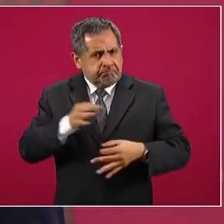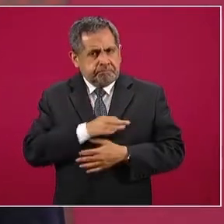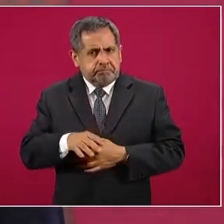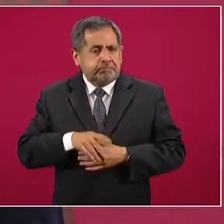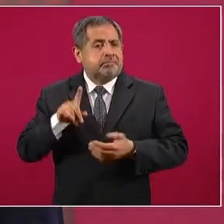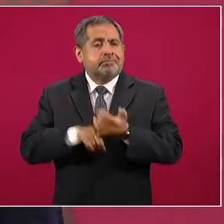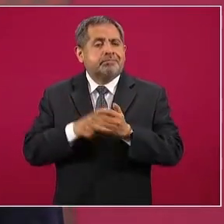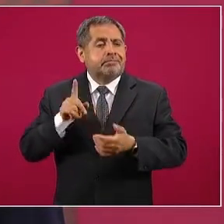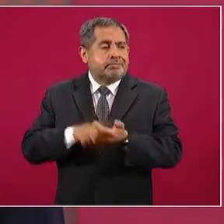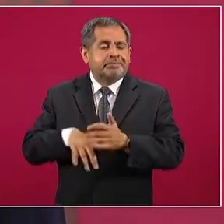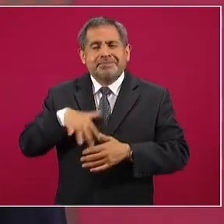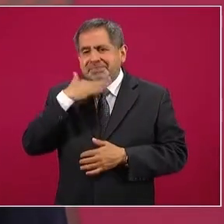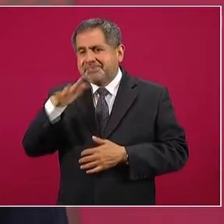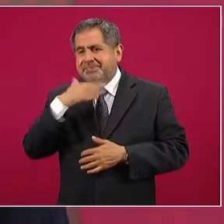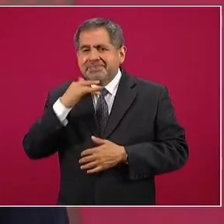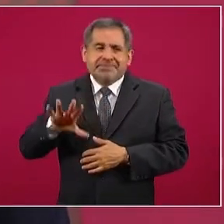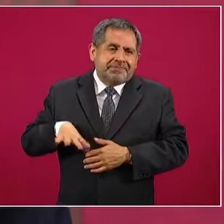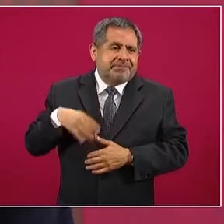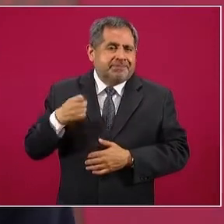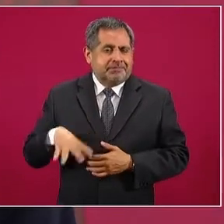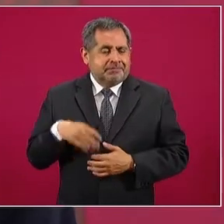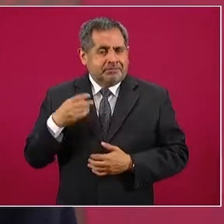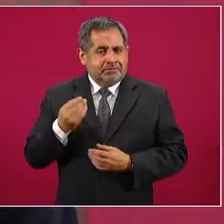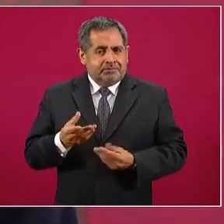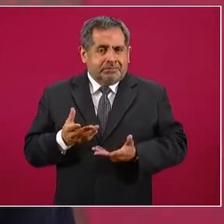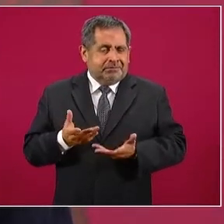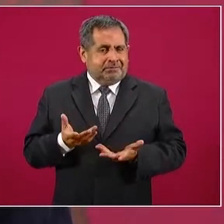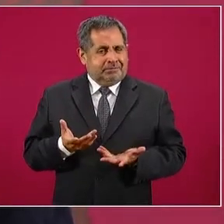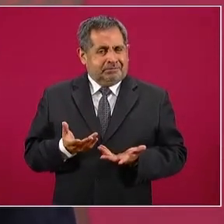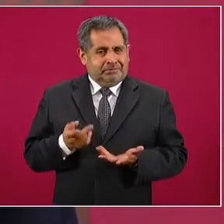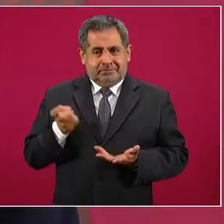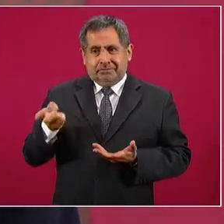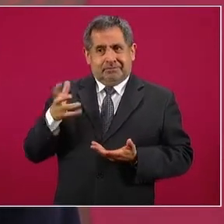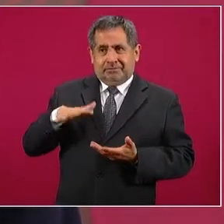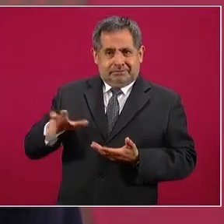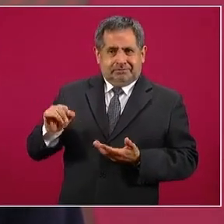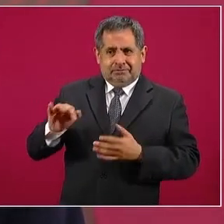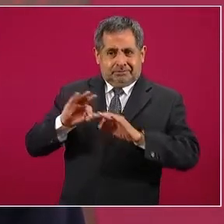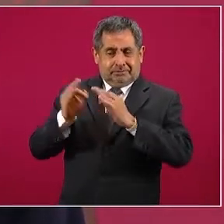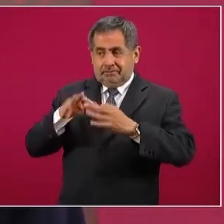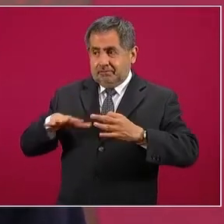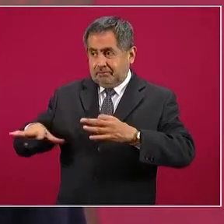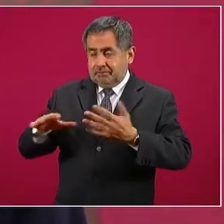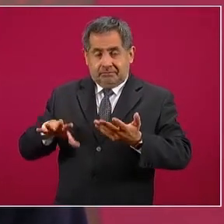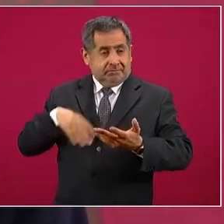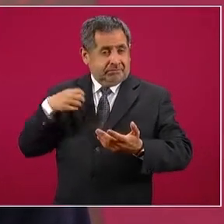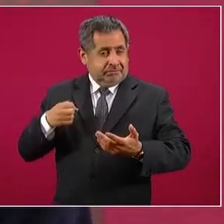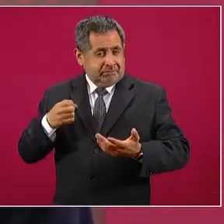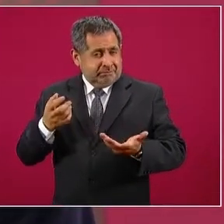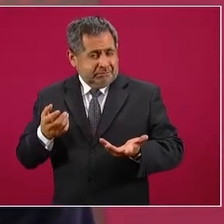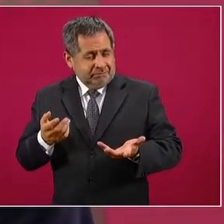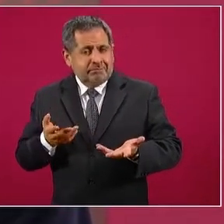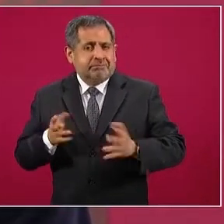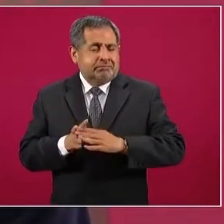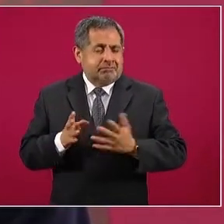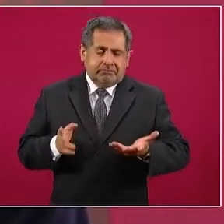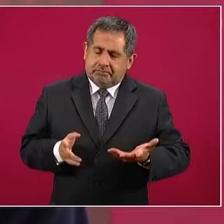abusos de poder en un sistema presencialista se